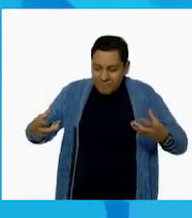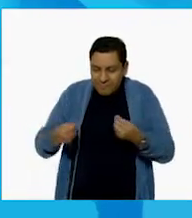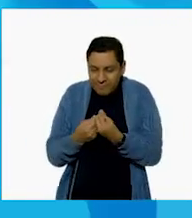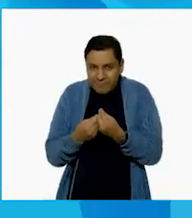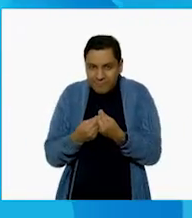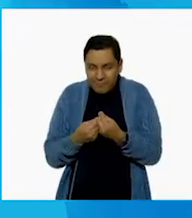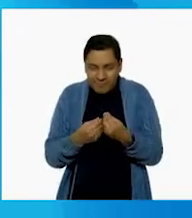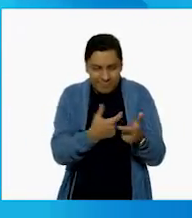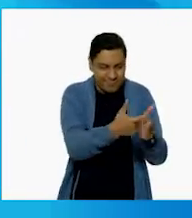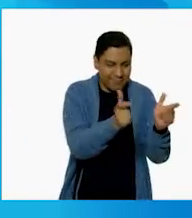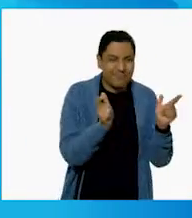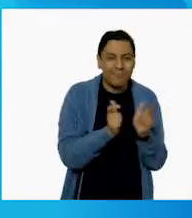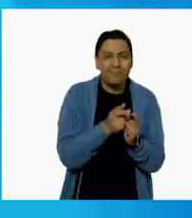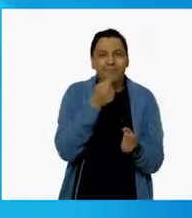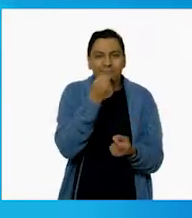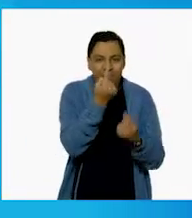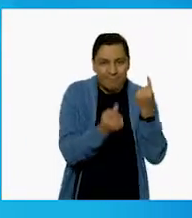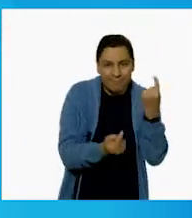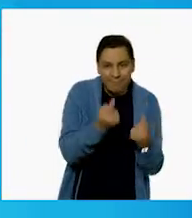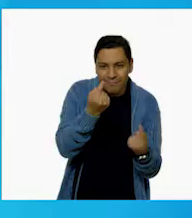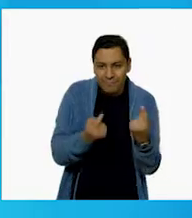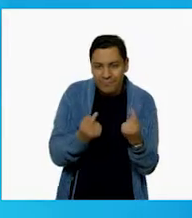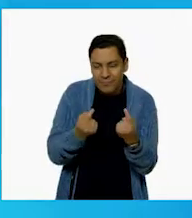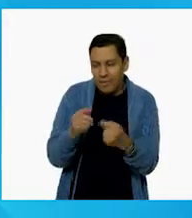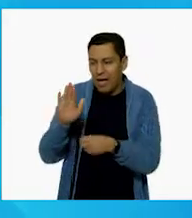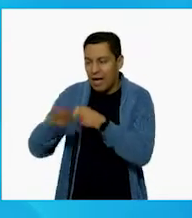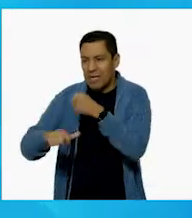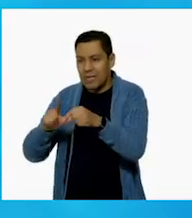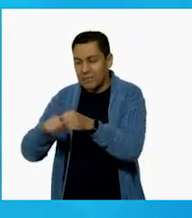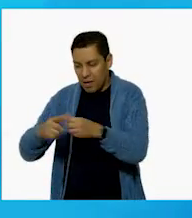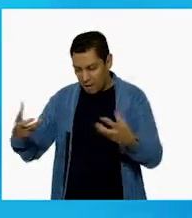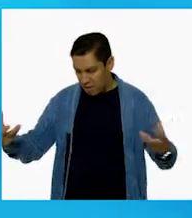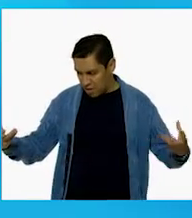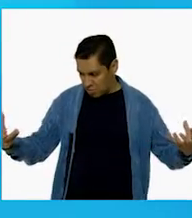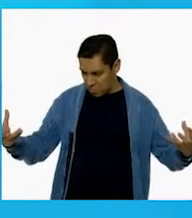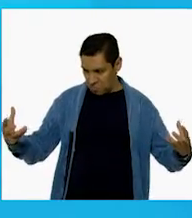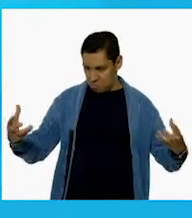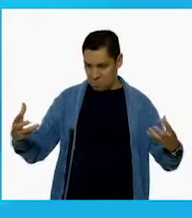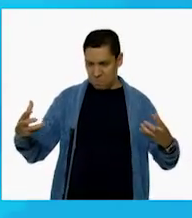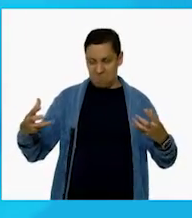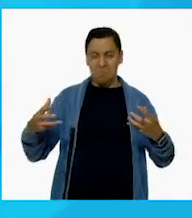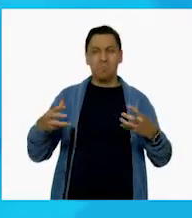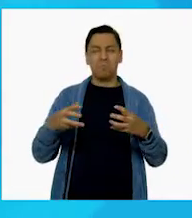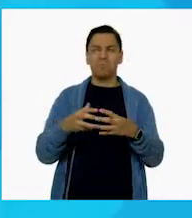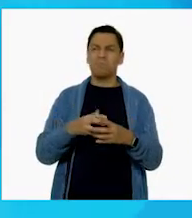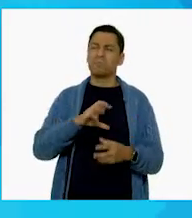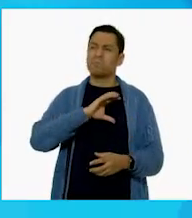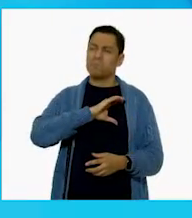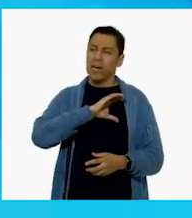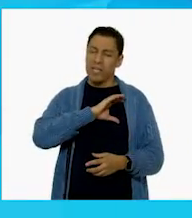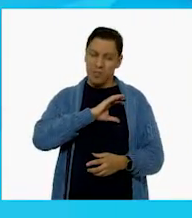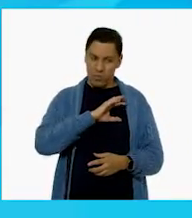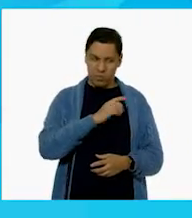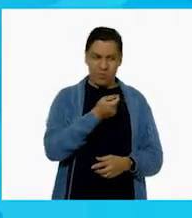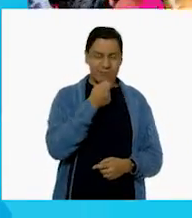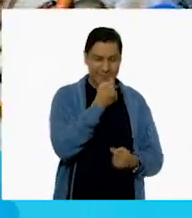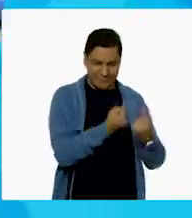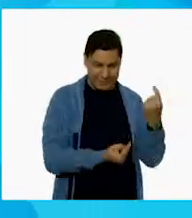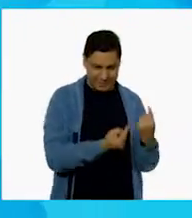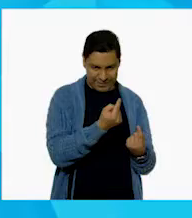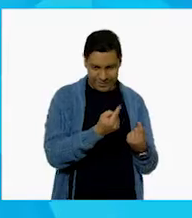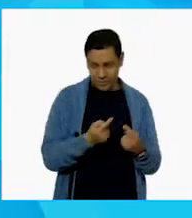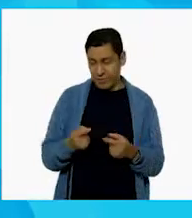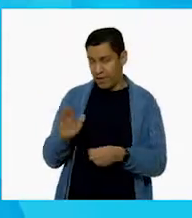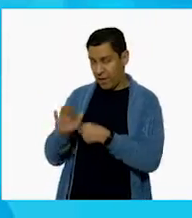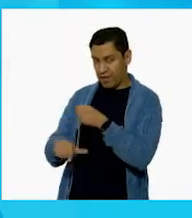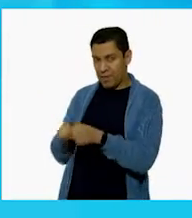yo quería juntar lo mejor de ambas cosas que hago y pues empecé a trabajar con las terapias